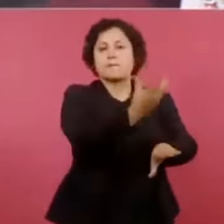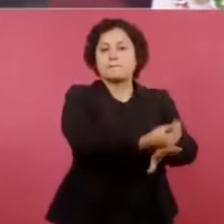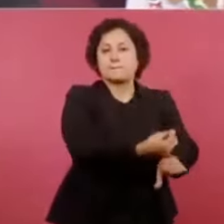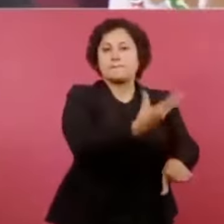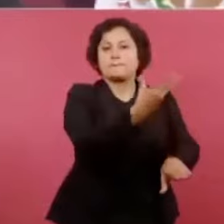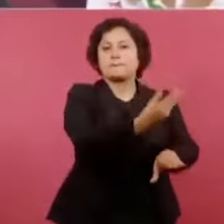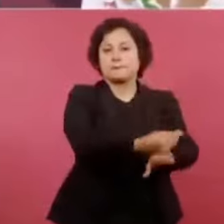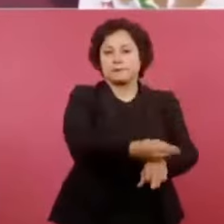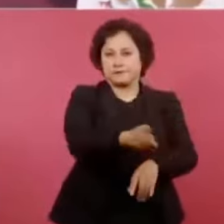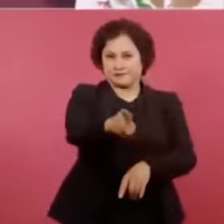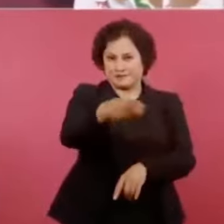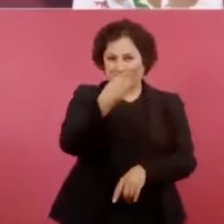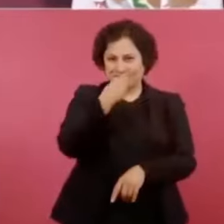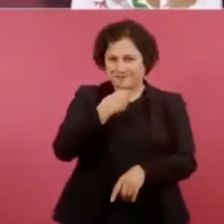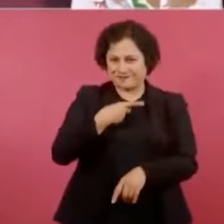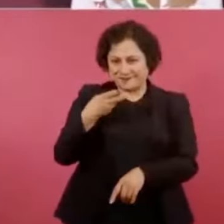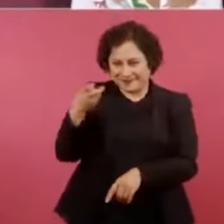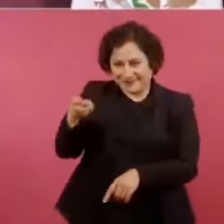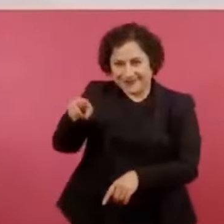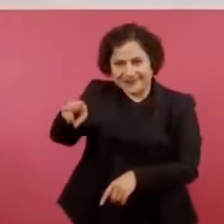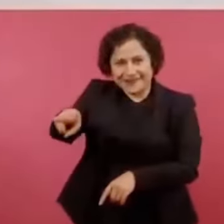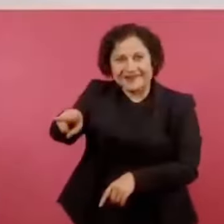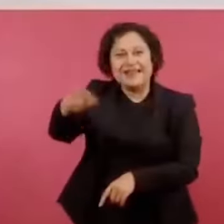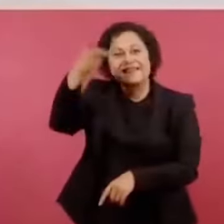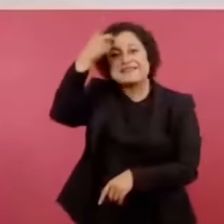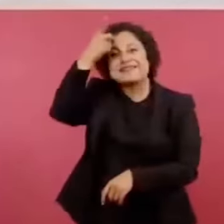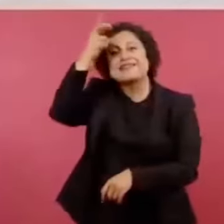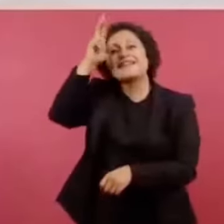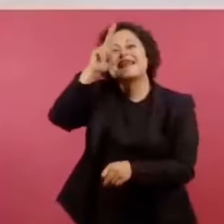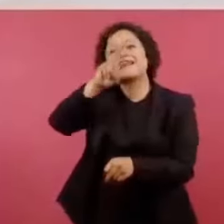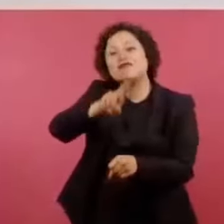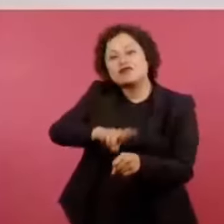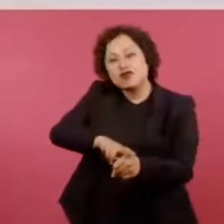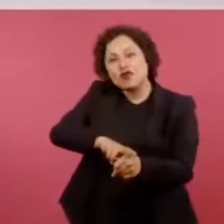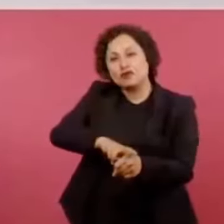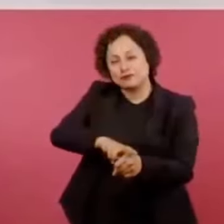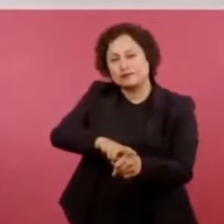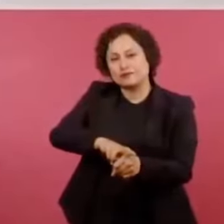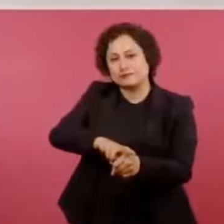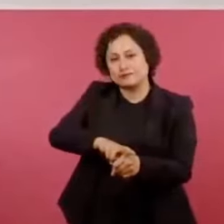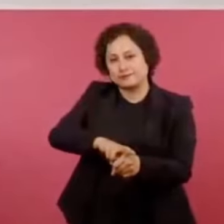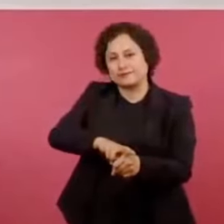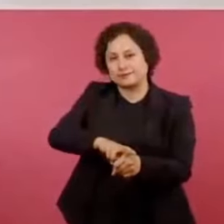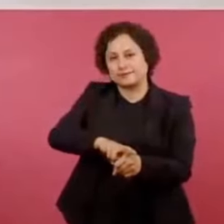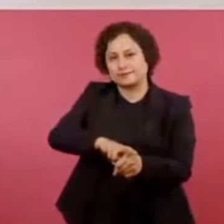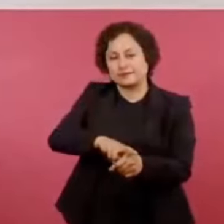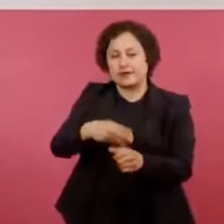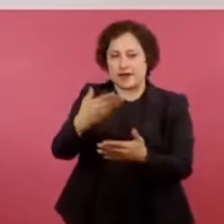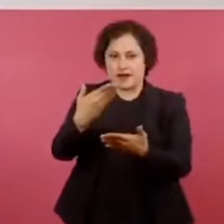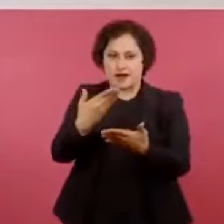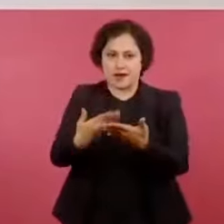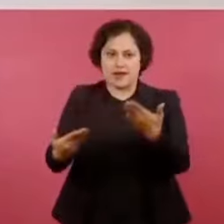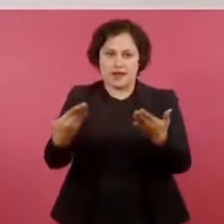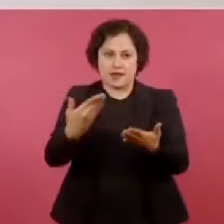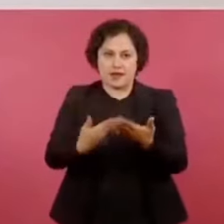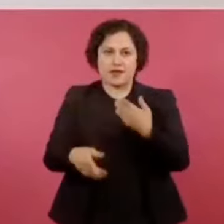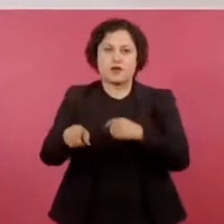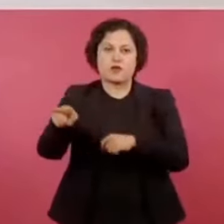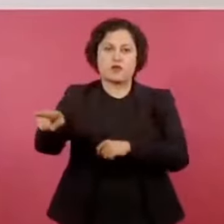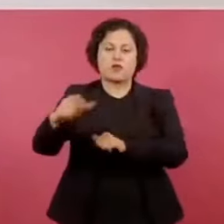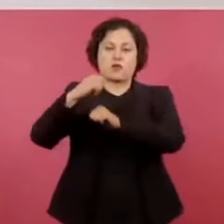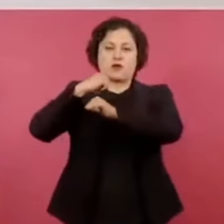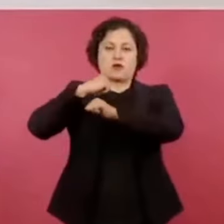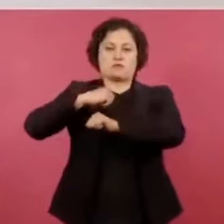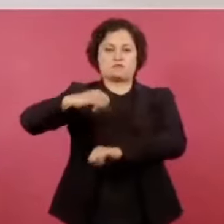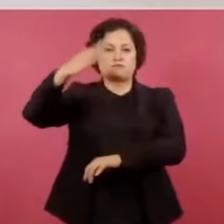que va a venir aquí, que ahora es el comandante